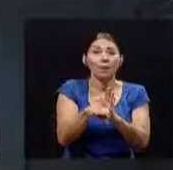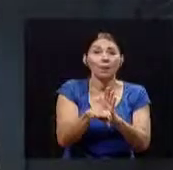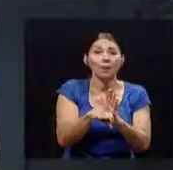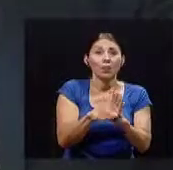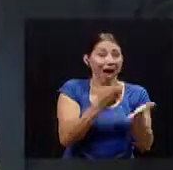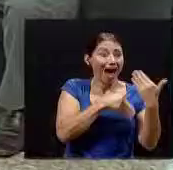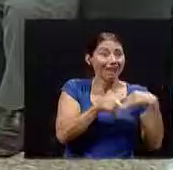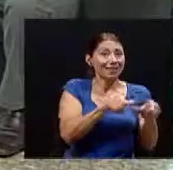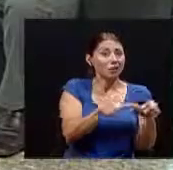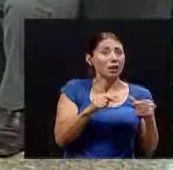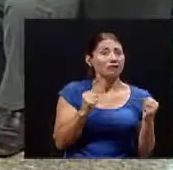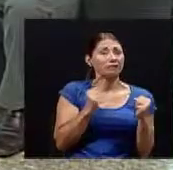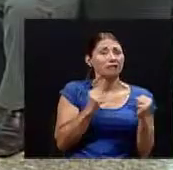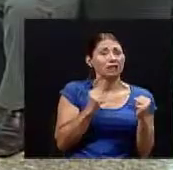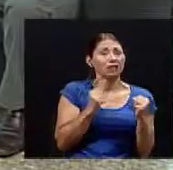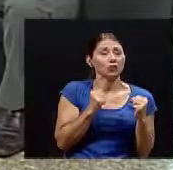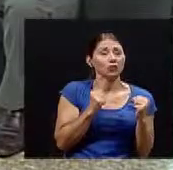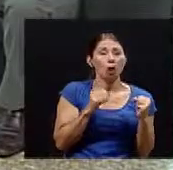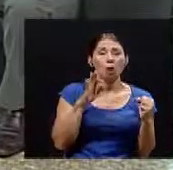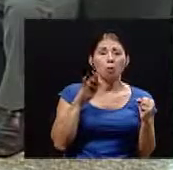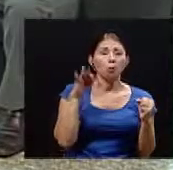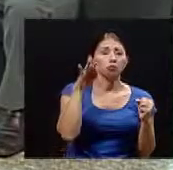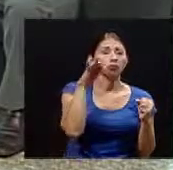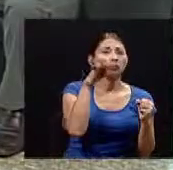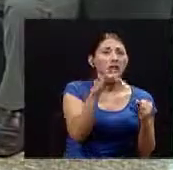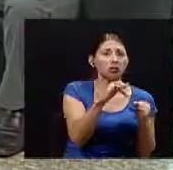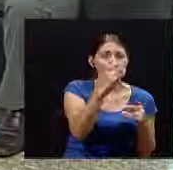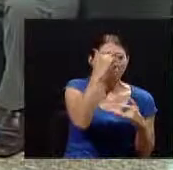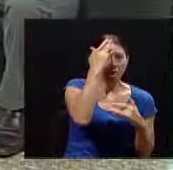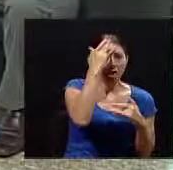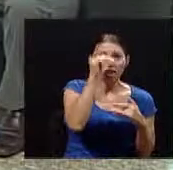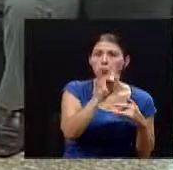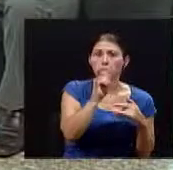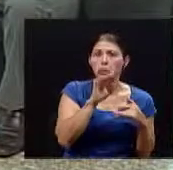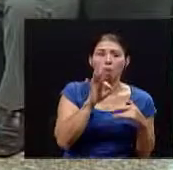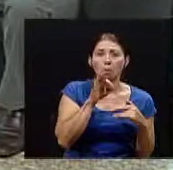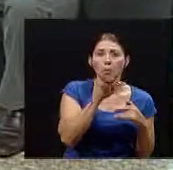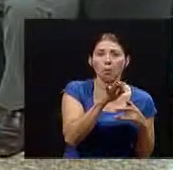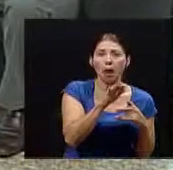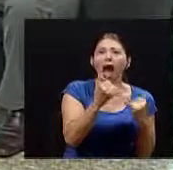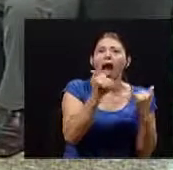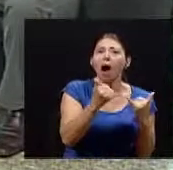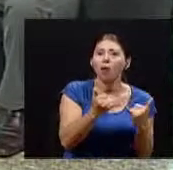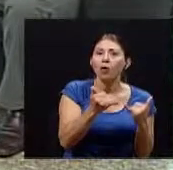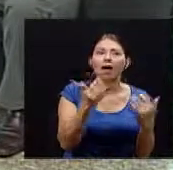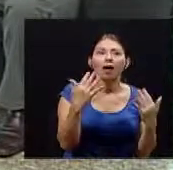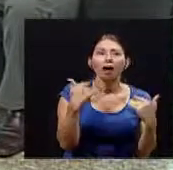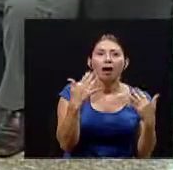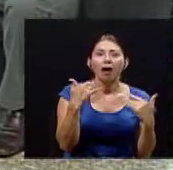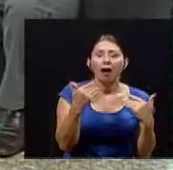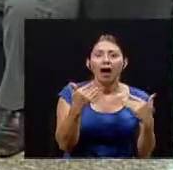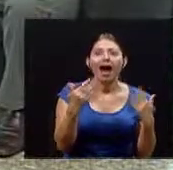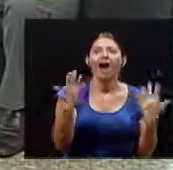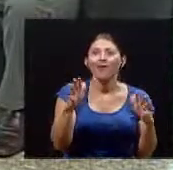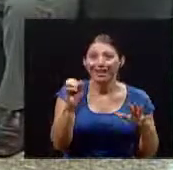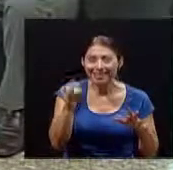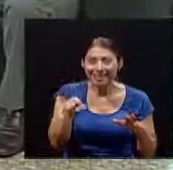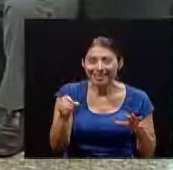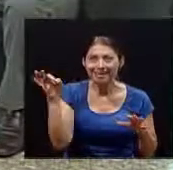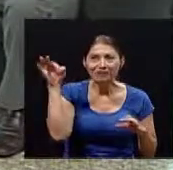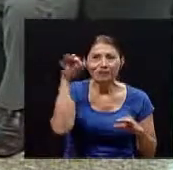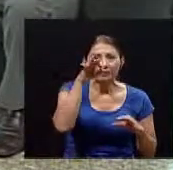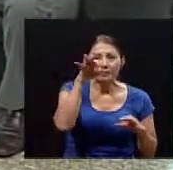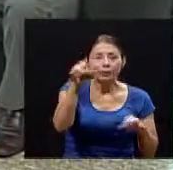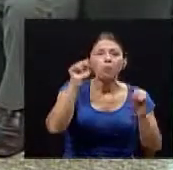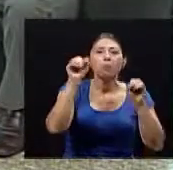los mosquitos que transmiten por ejemplo el dengue o el paludismo etcétera van a ir subiendo y entonces vamos a aumentar el